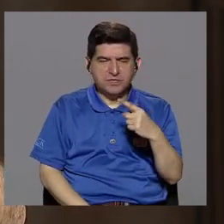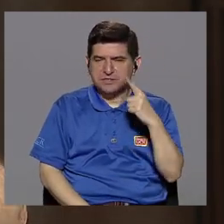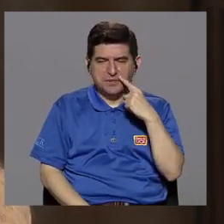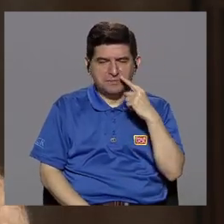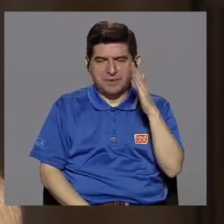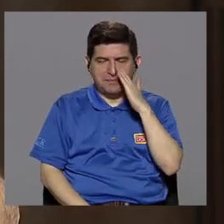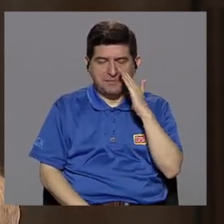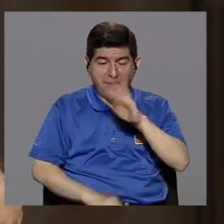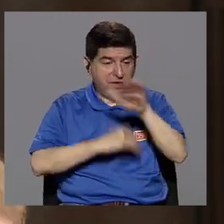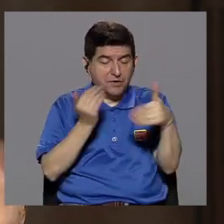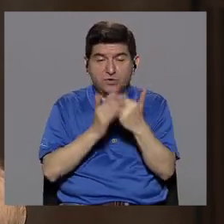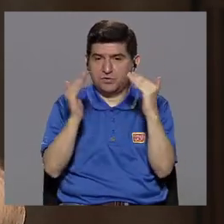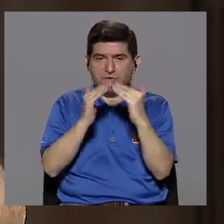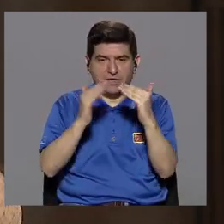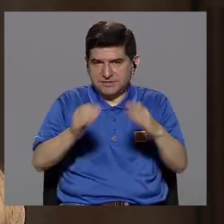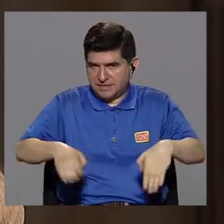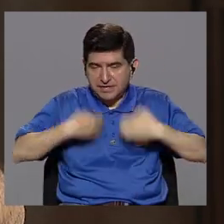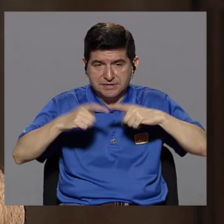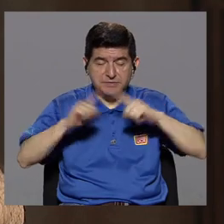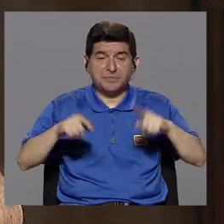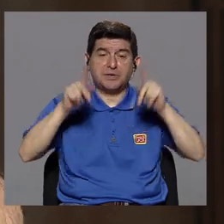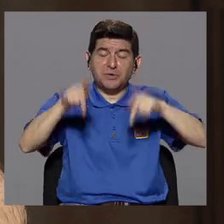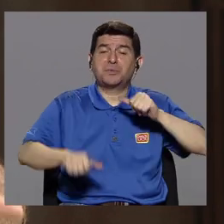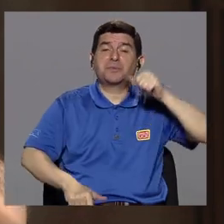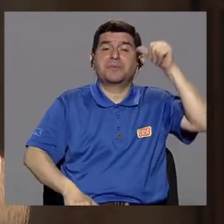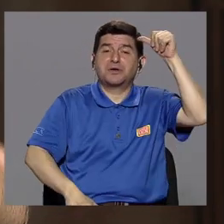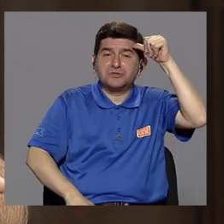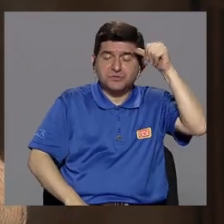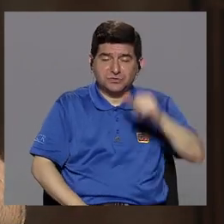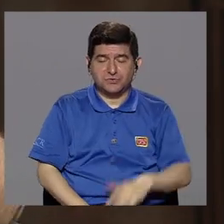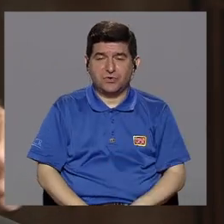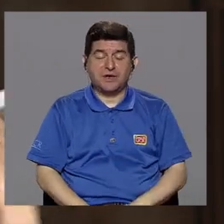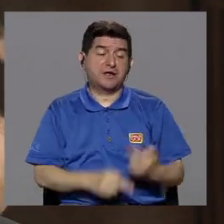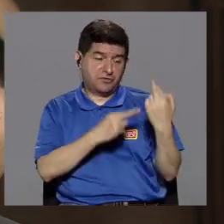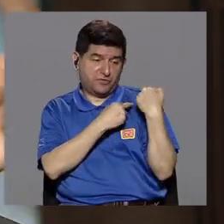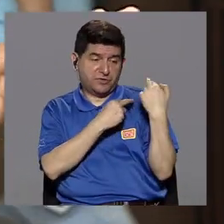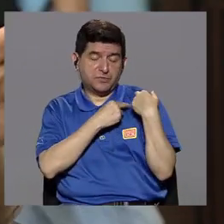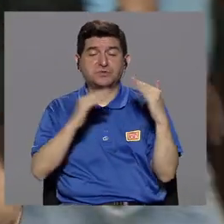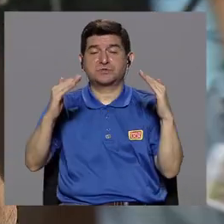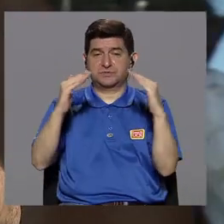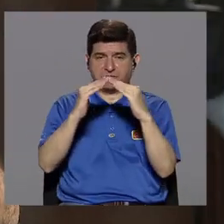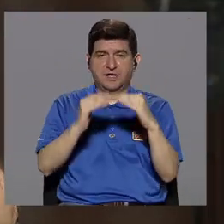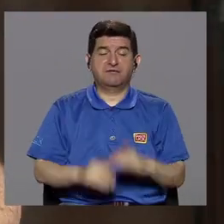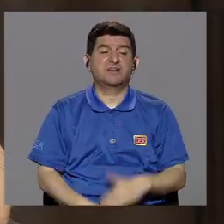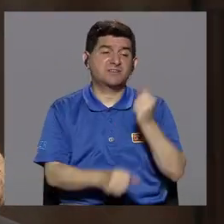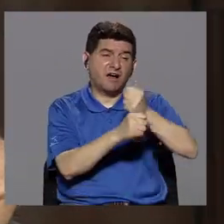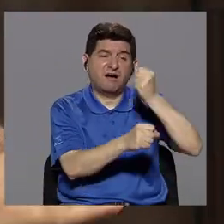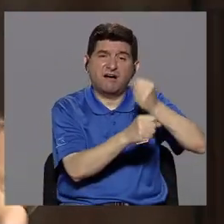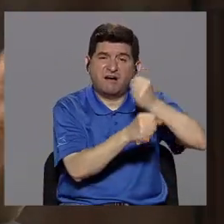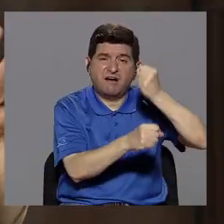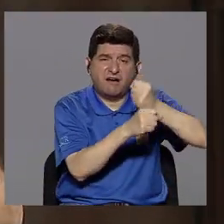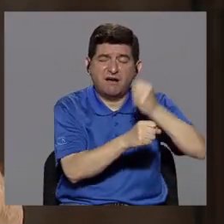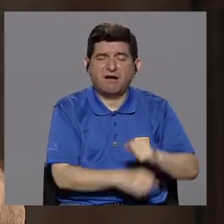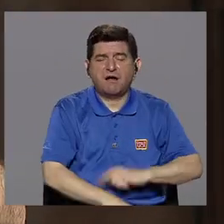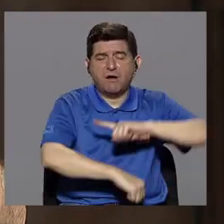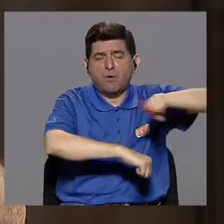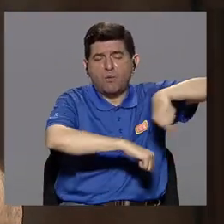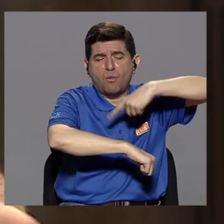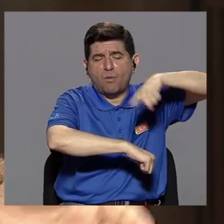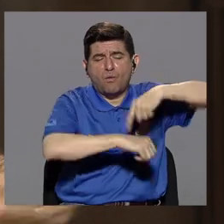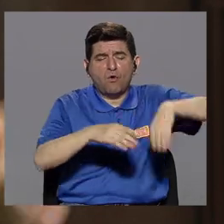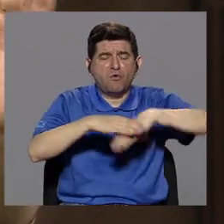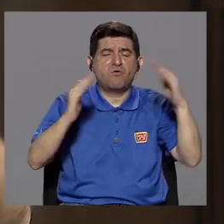mamá, las personas adultas de mayor responsabilidad en el hogar pues tienen que trabajar y pasan muchas horas fuera de casa